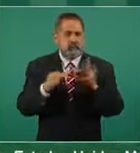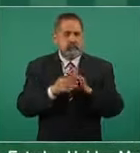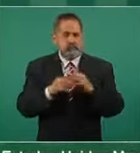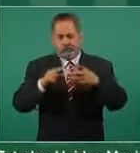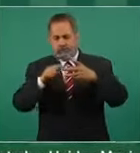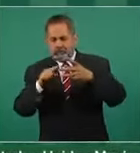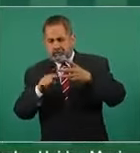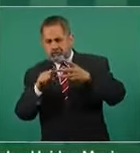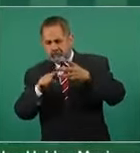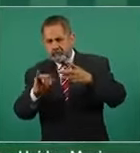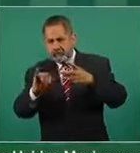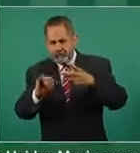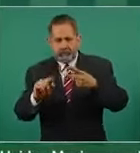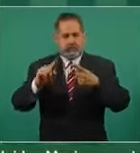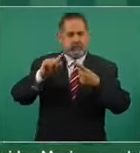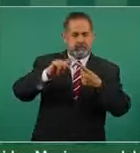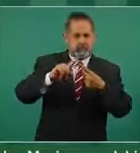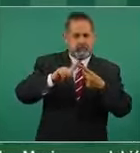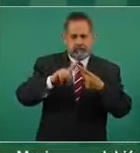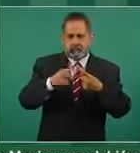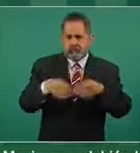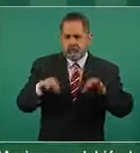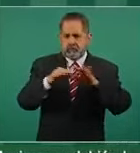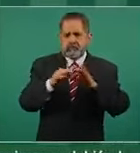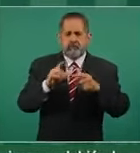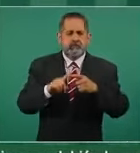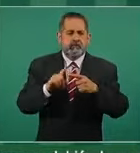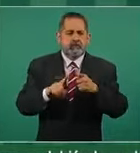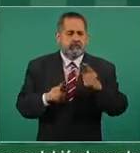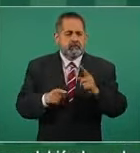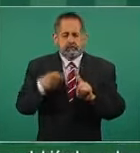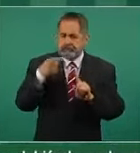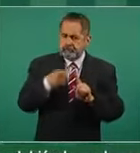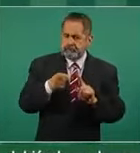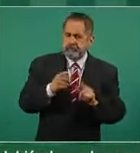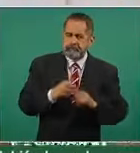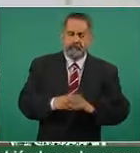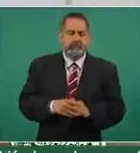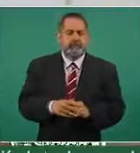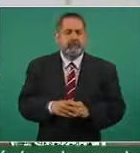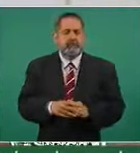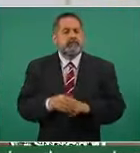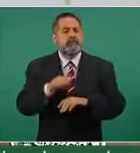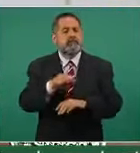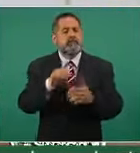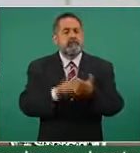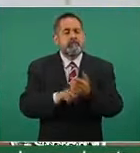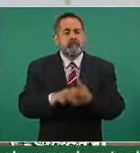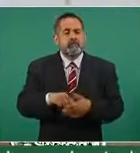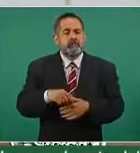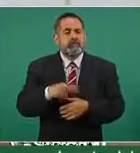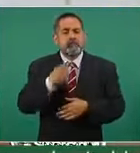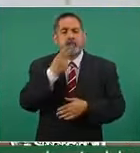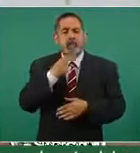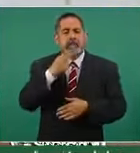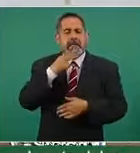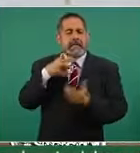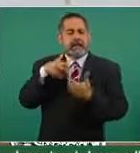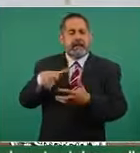dos, pero este especial, el del reparto de utilidades